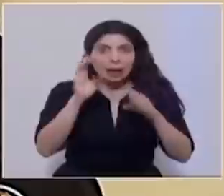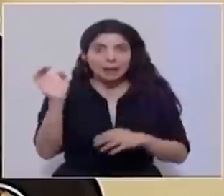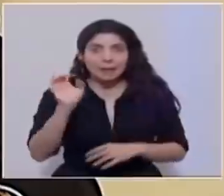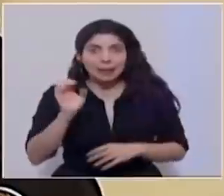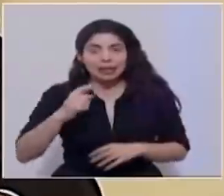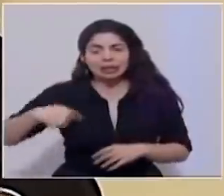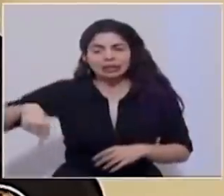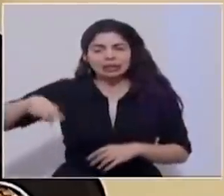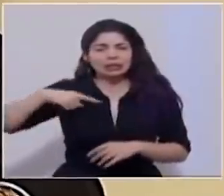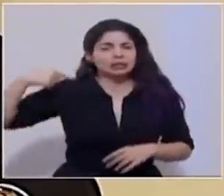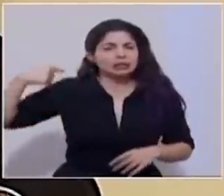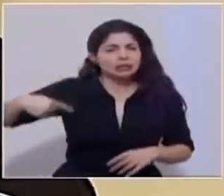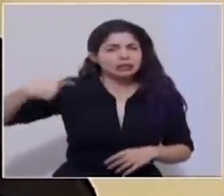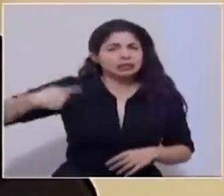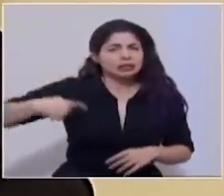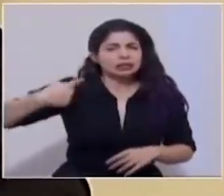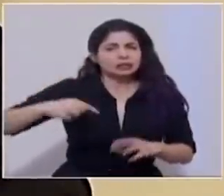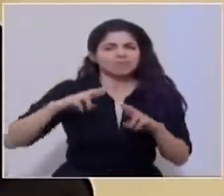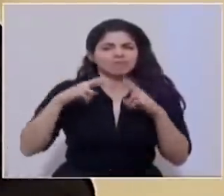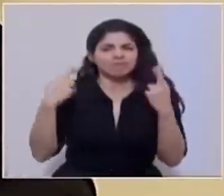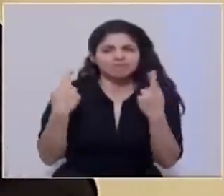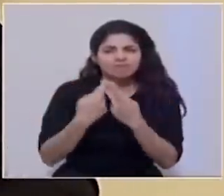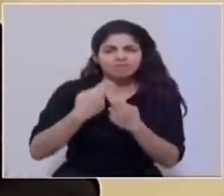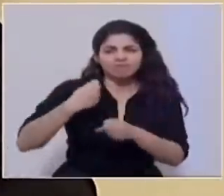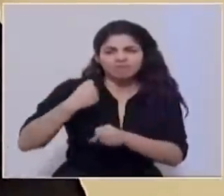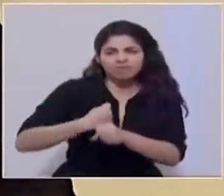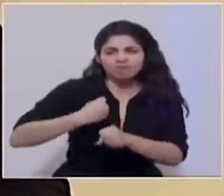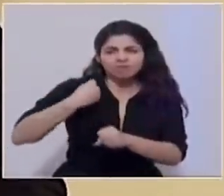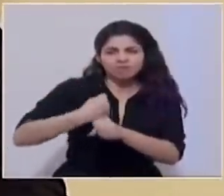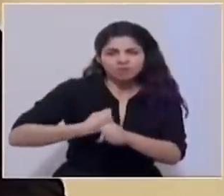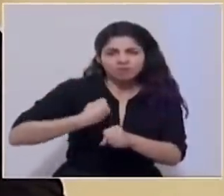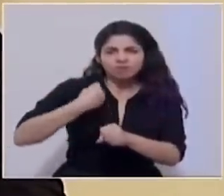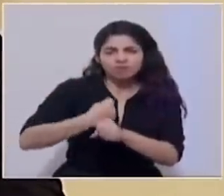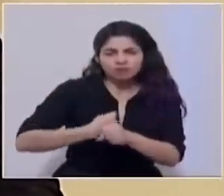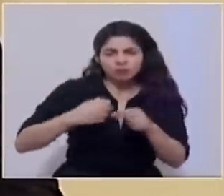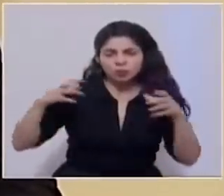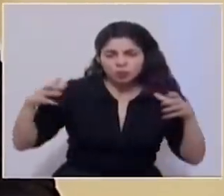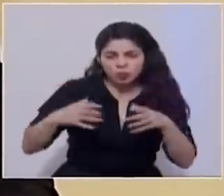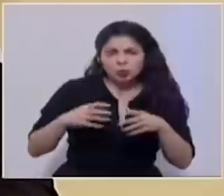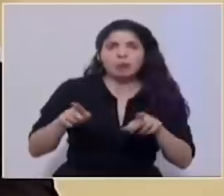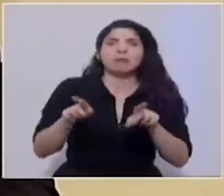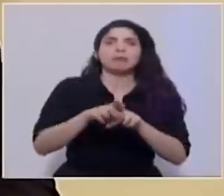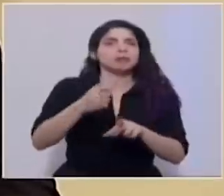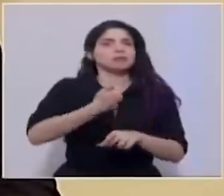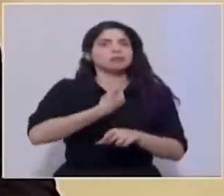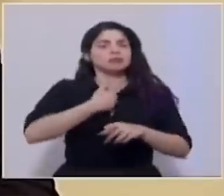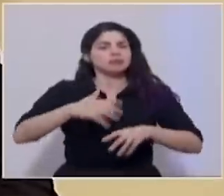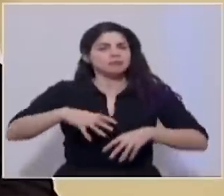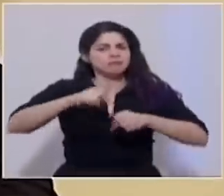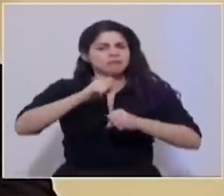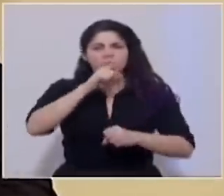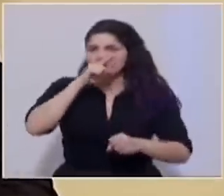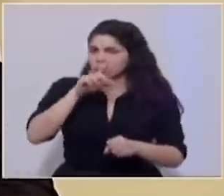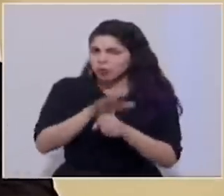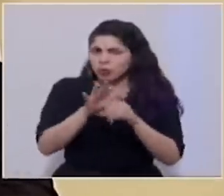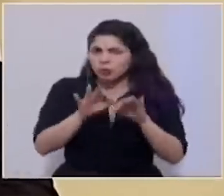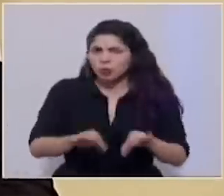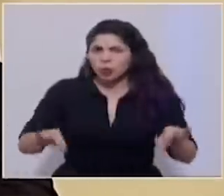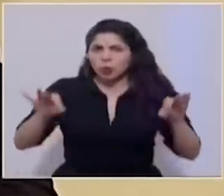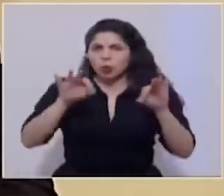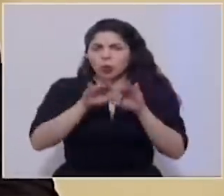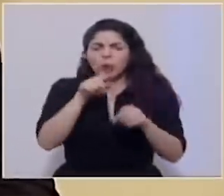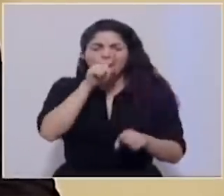sostenido múltiples sesiones de trabajo y también adquirido un compromiso importantísimo y ese compromiso